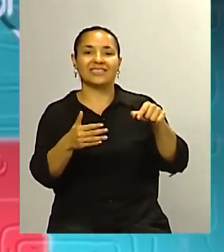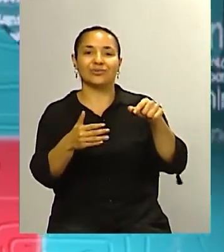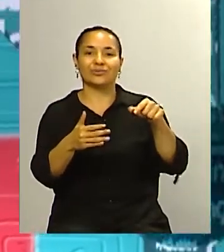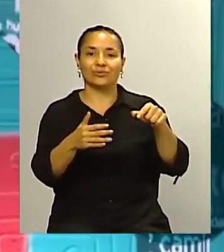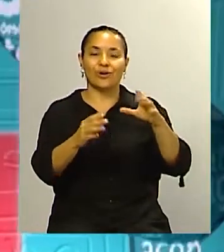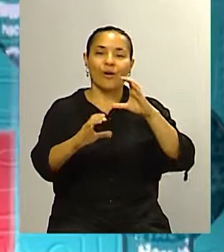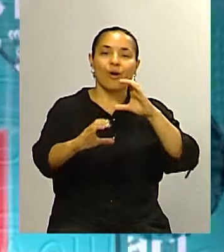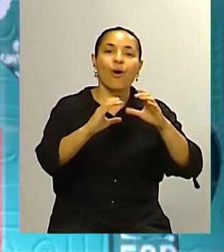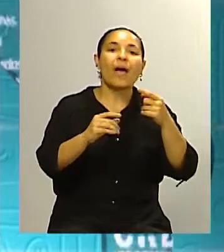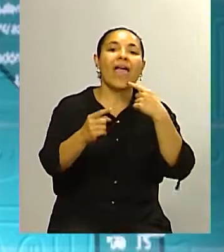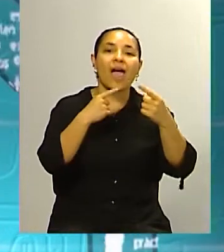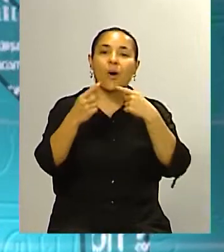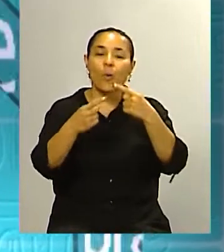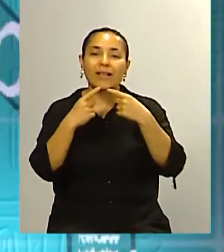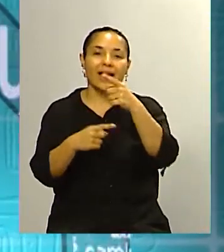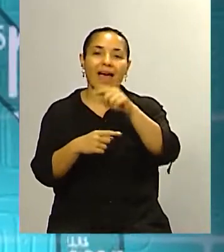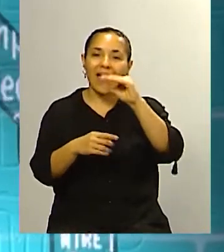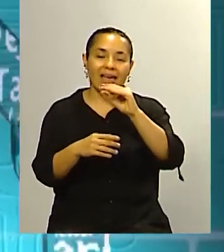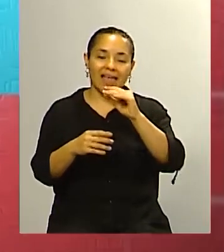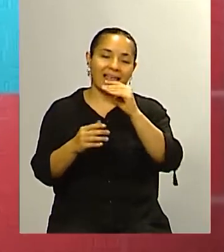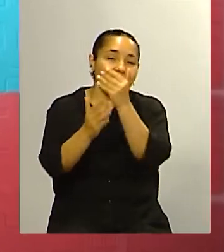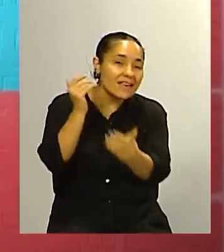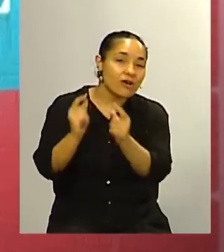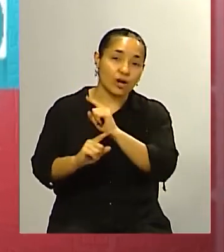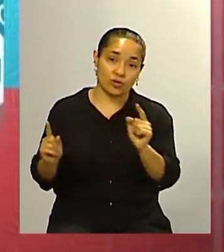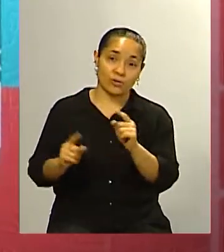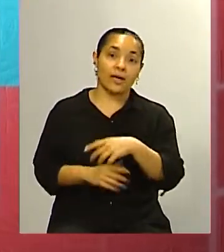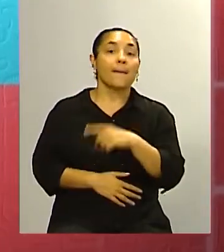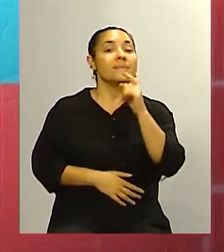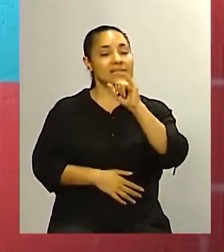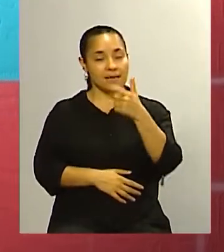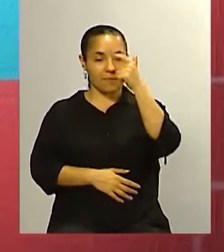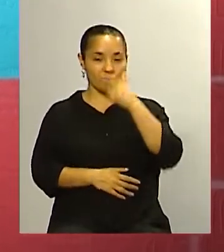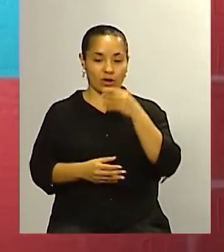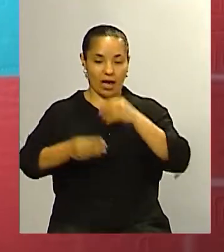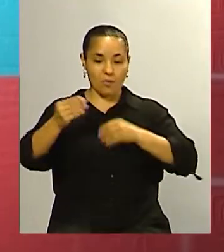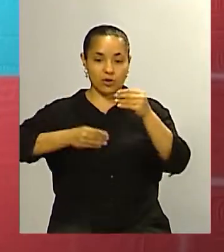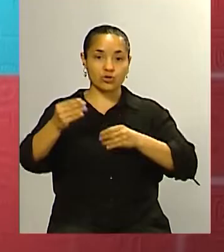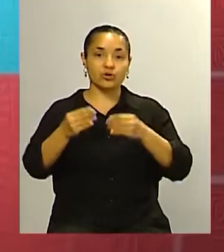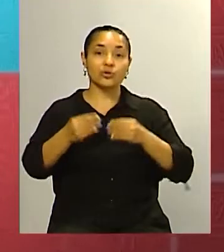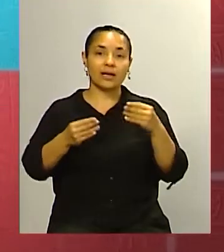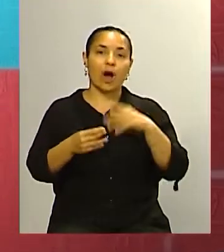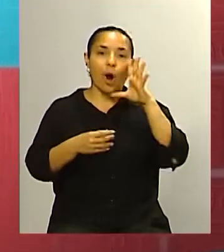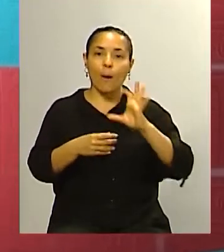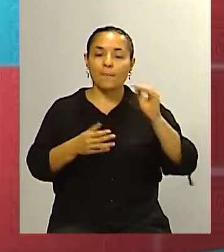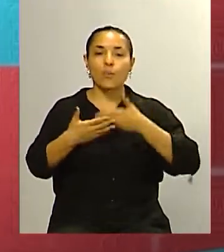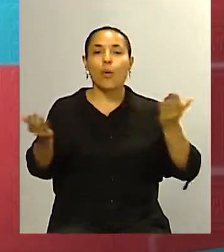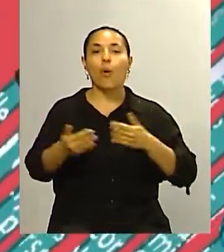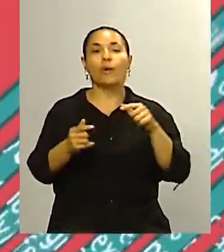las encuestas no se equivocan pero si los encuestadores si las empresas de opinión pública a veces